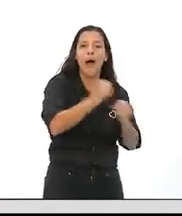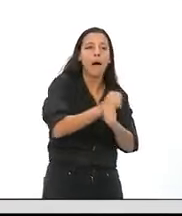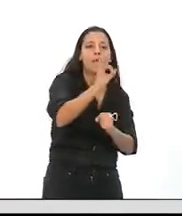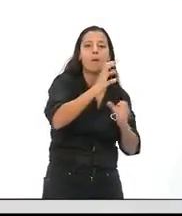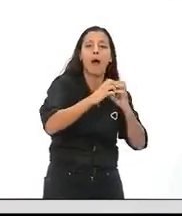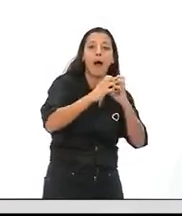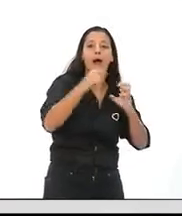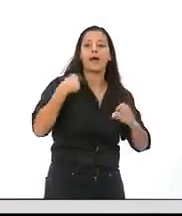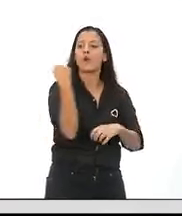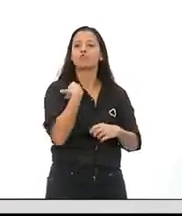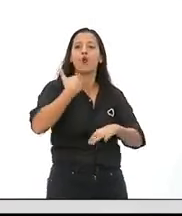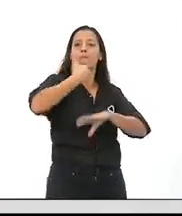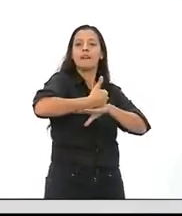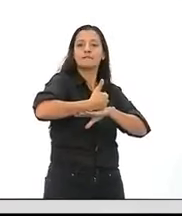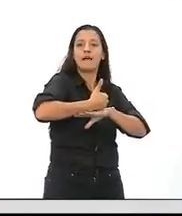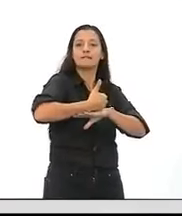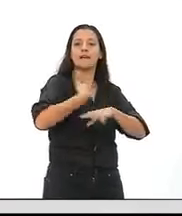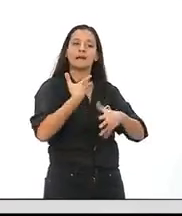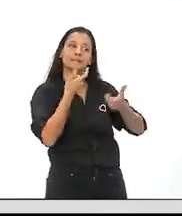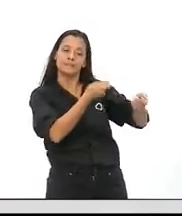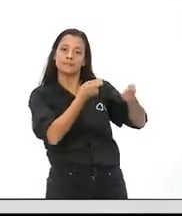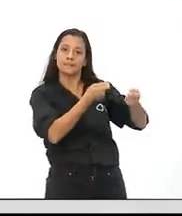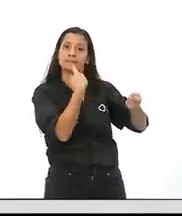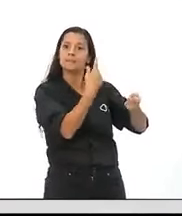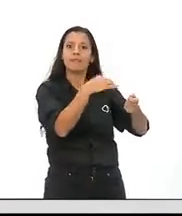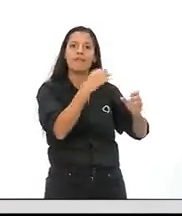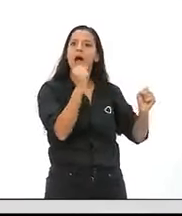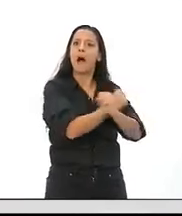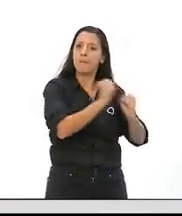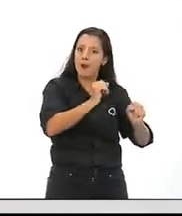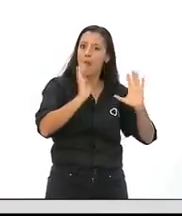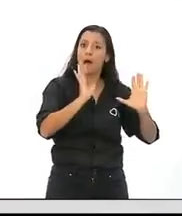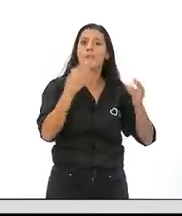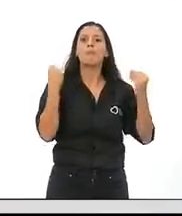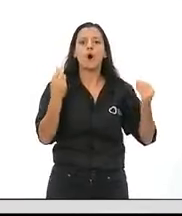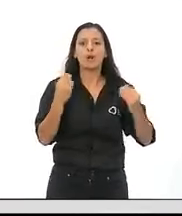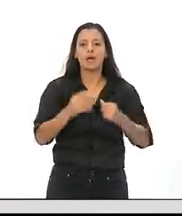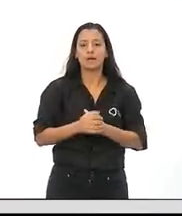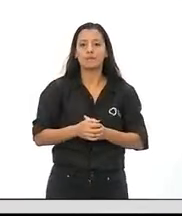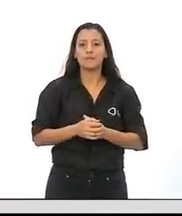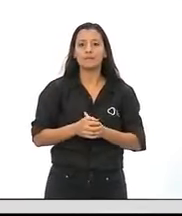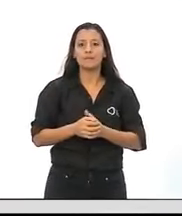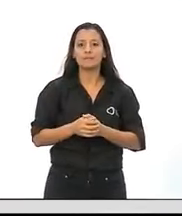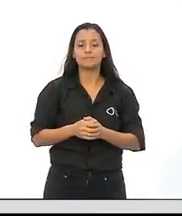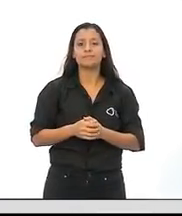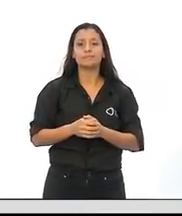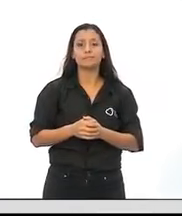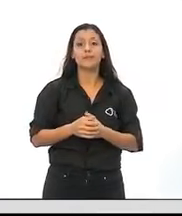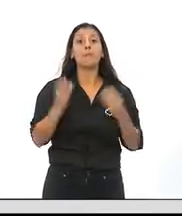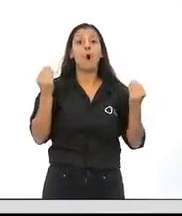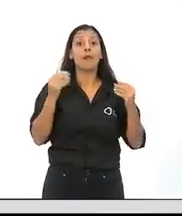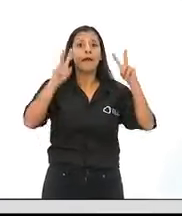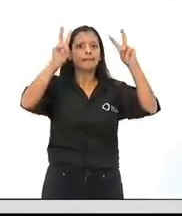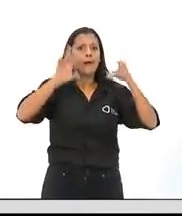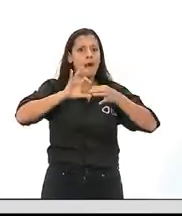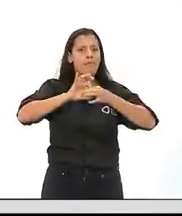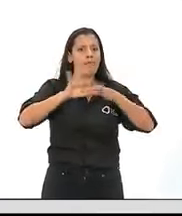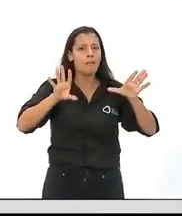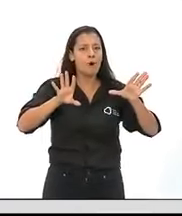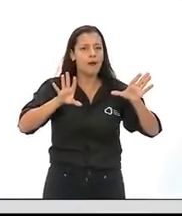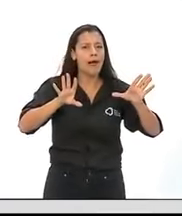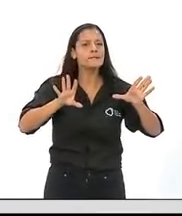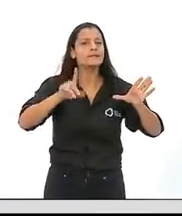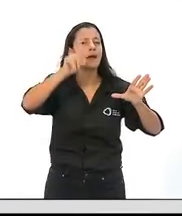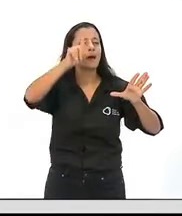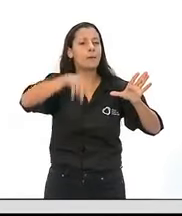Tenemos que estar donde se definen los momentos de legislación. ¿Pero por qué? Porque la democracia se nutre